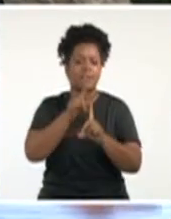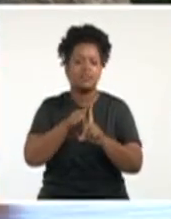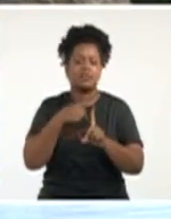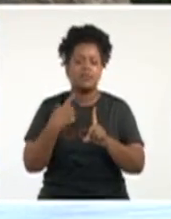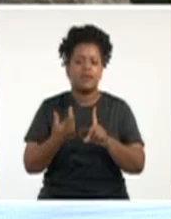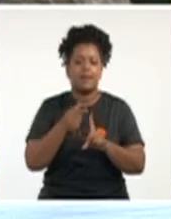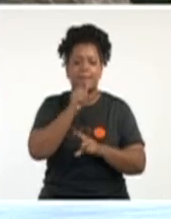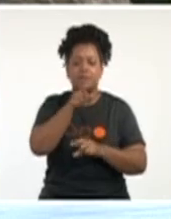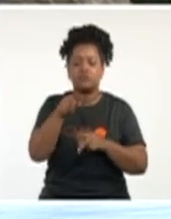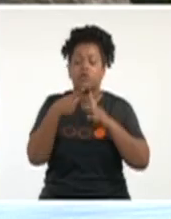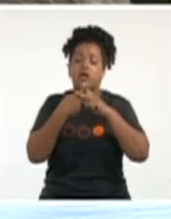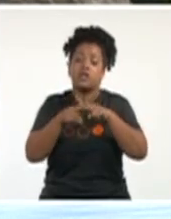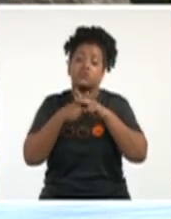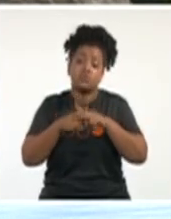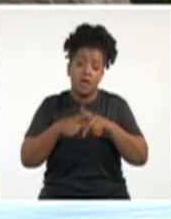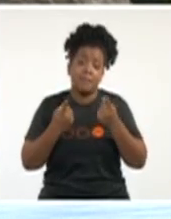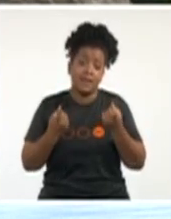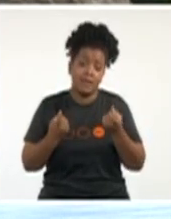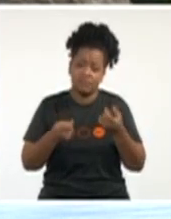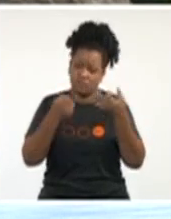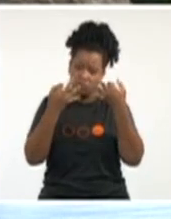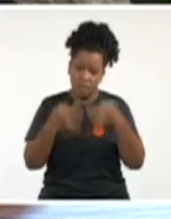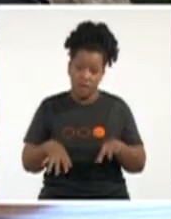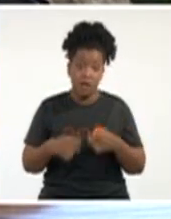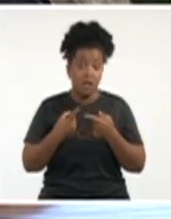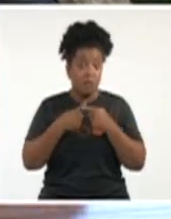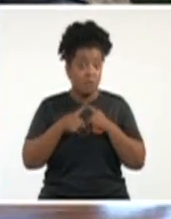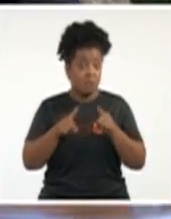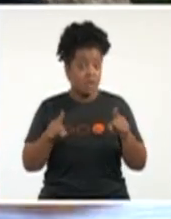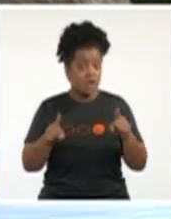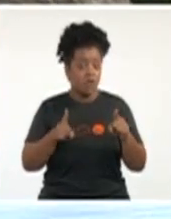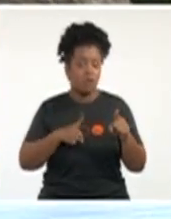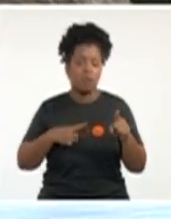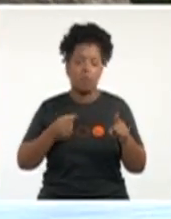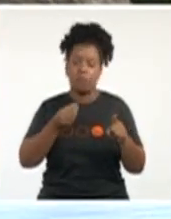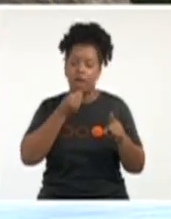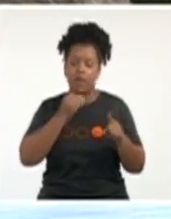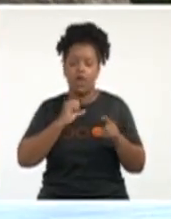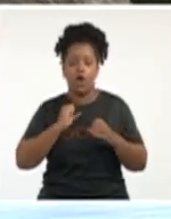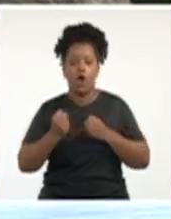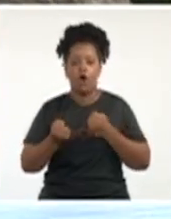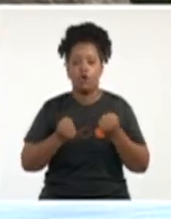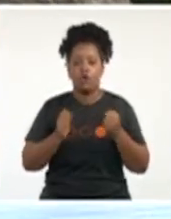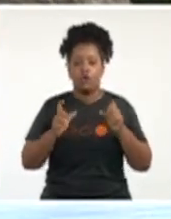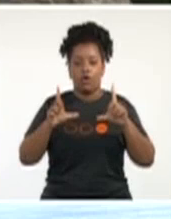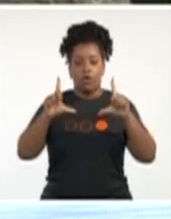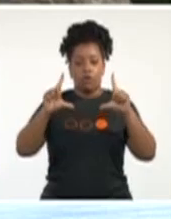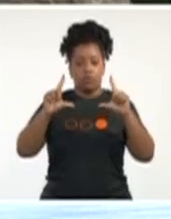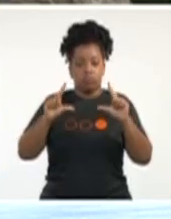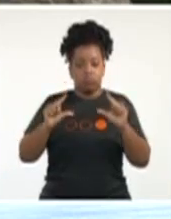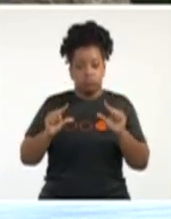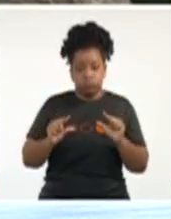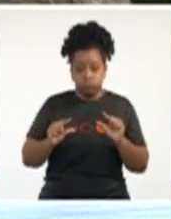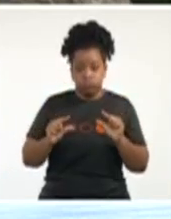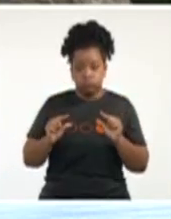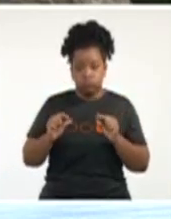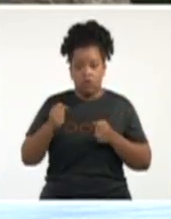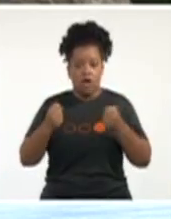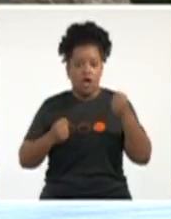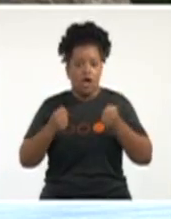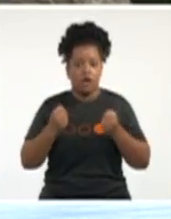resuelvan sus necesidades, pero también podamos hacerlo reduciendo un poco esa movilidad.